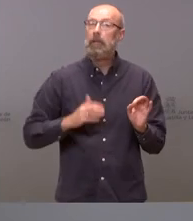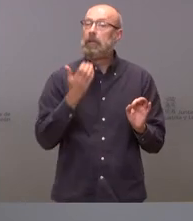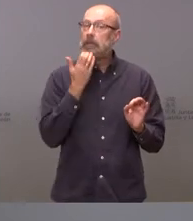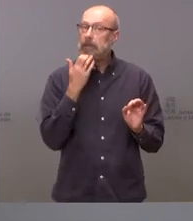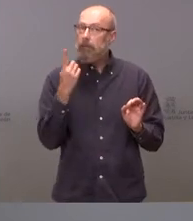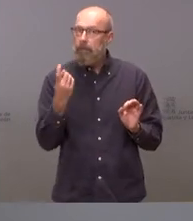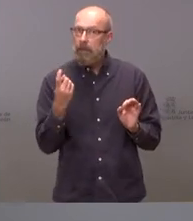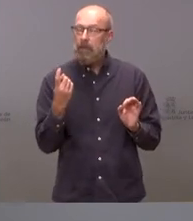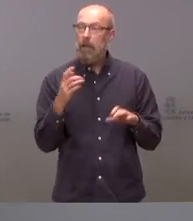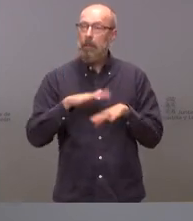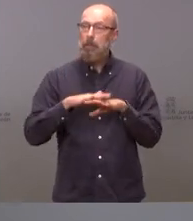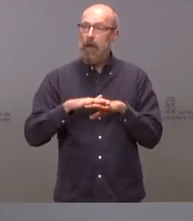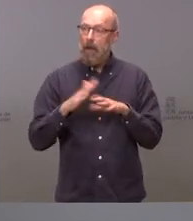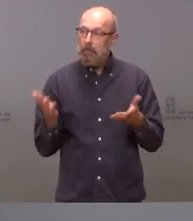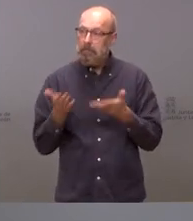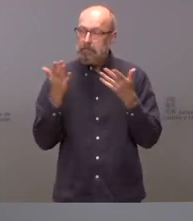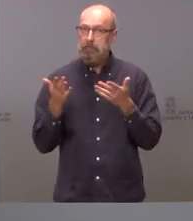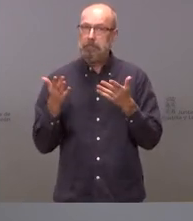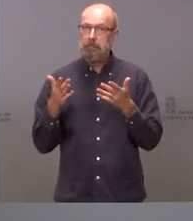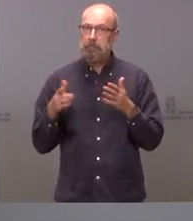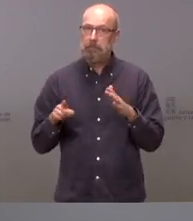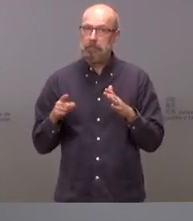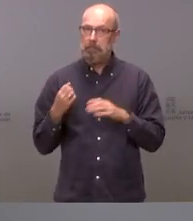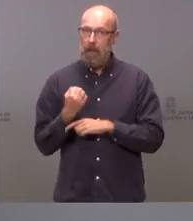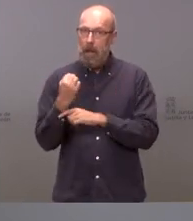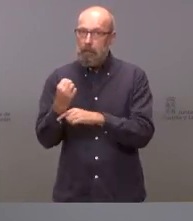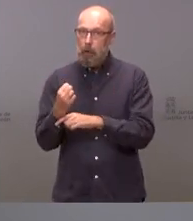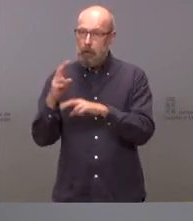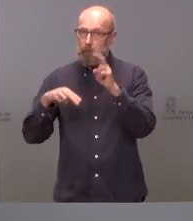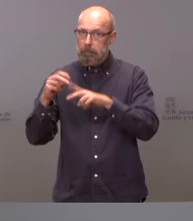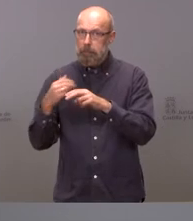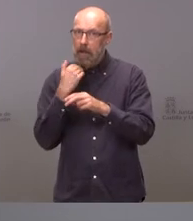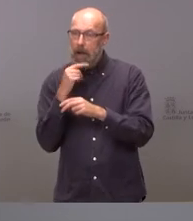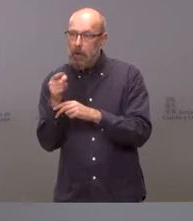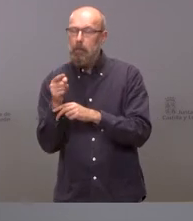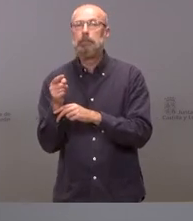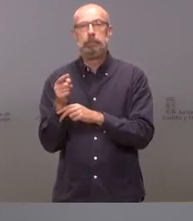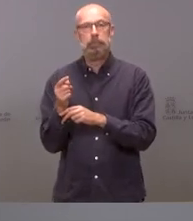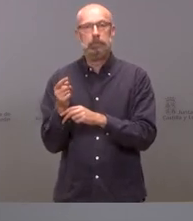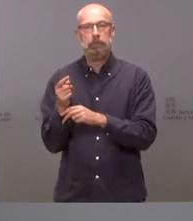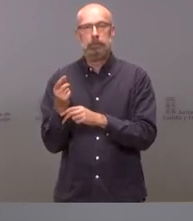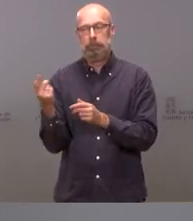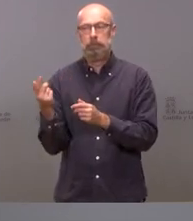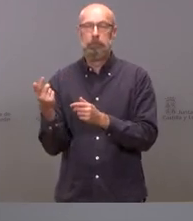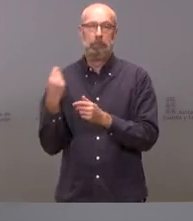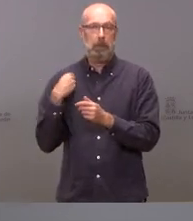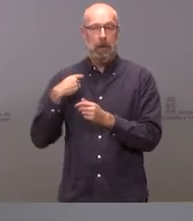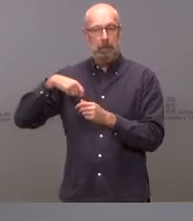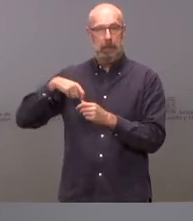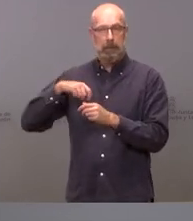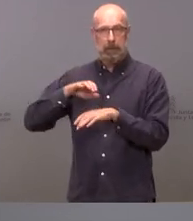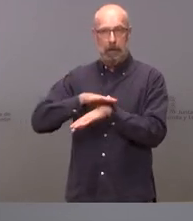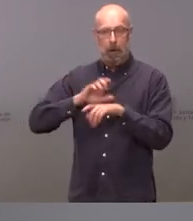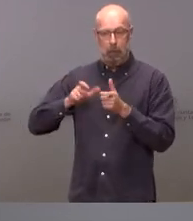para impulsar agilidad agilizar esa actuación pues en esa carta y en esa reunión del presidente de la junta de Castellón con la